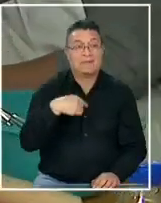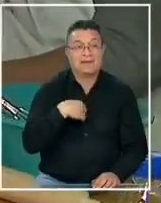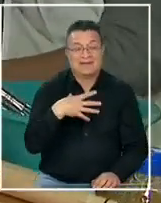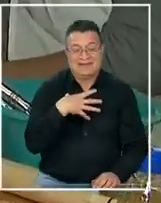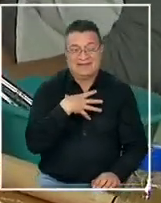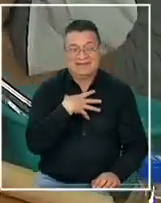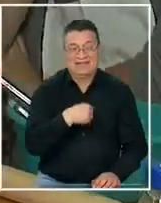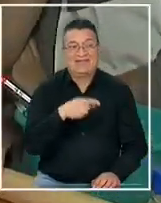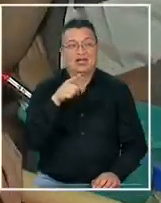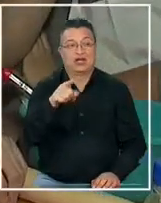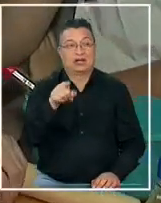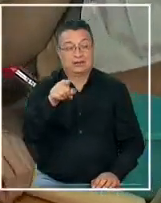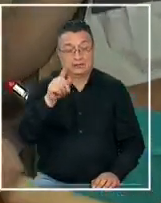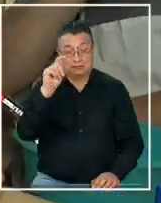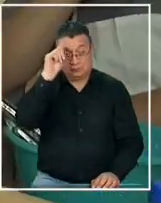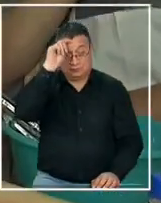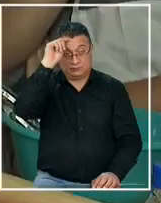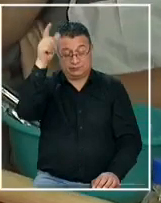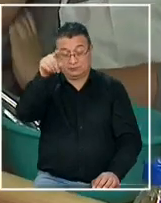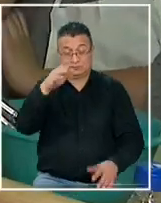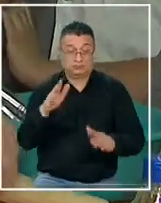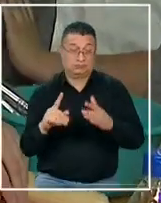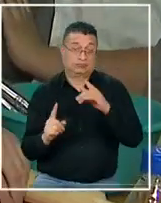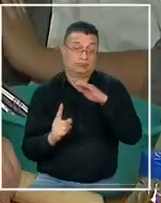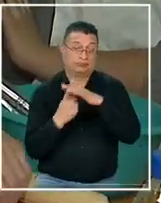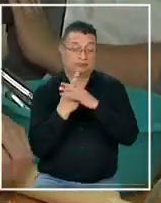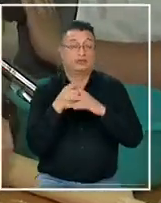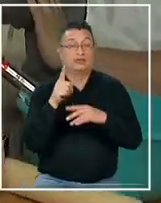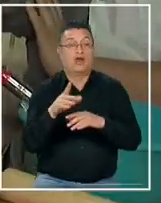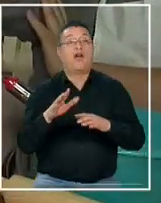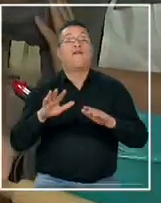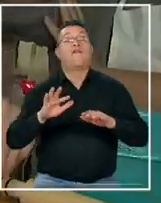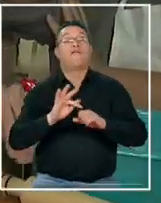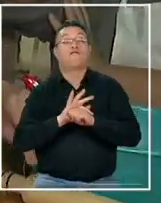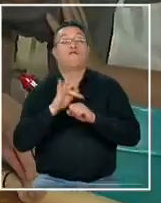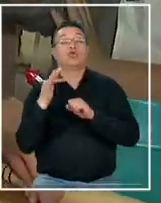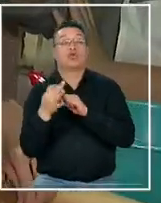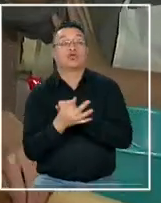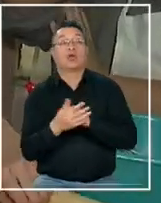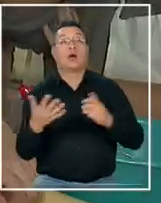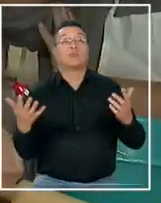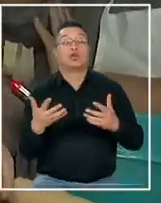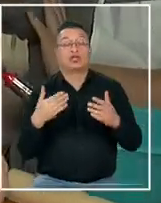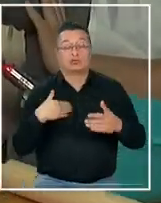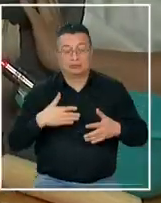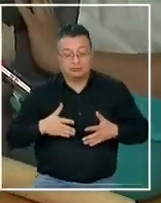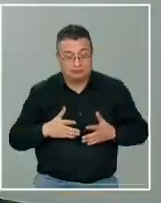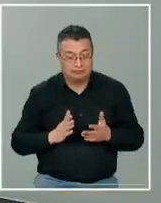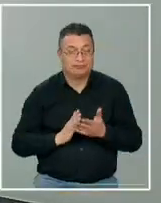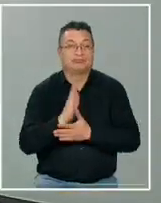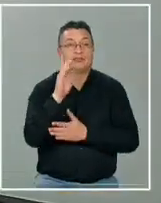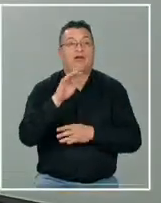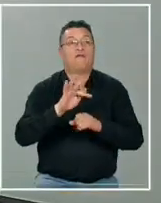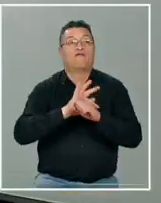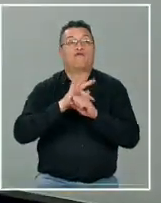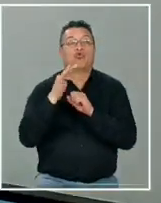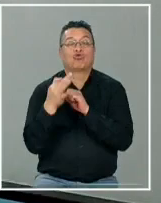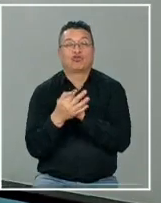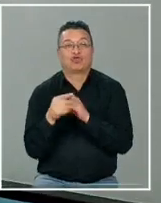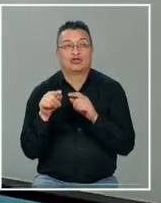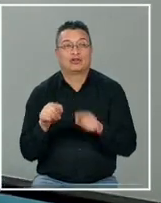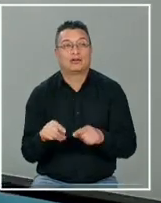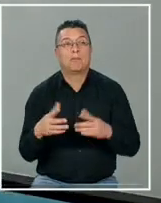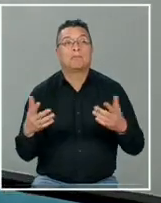él es precursor cierto de bueno la fundación en realidad de por qué nosotros creamos la fundación